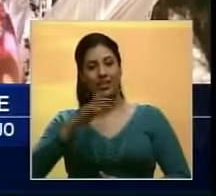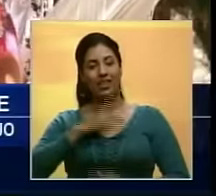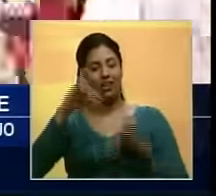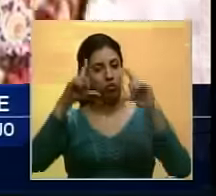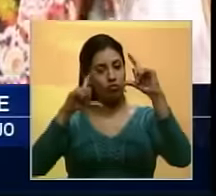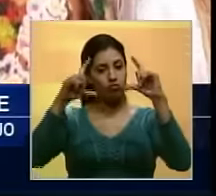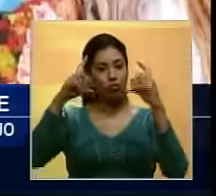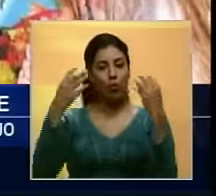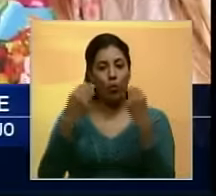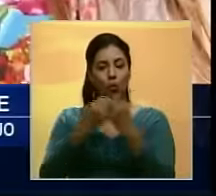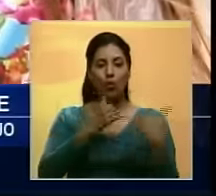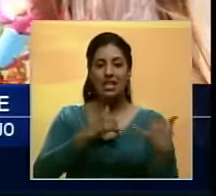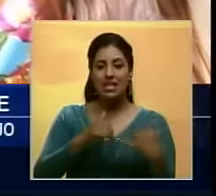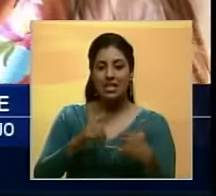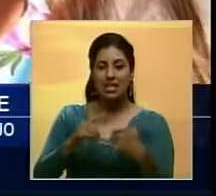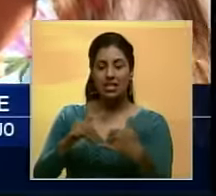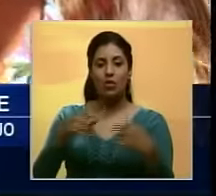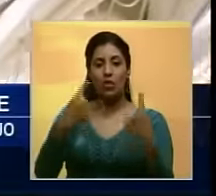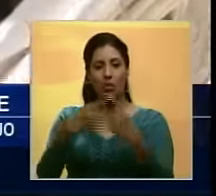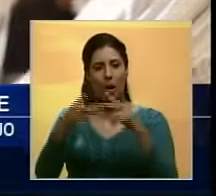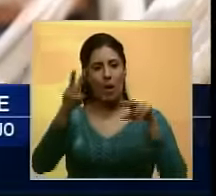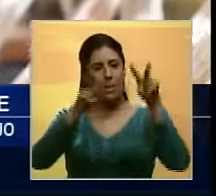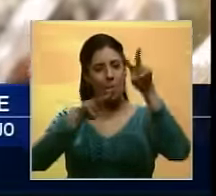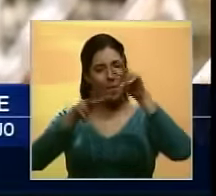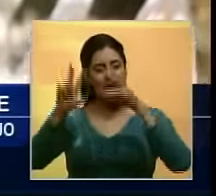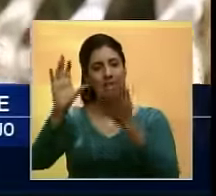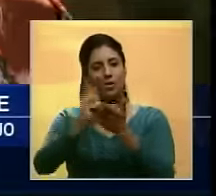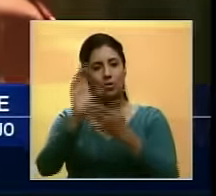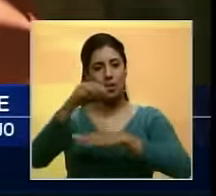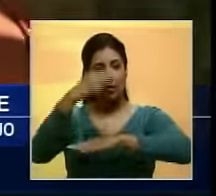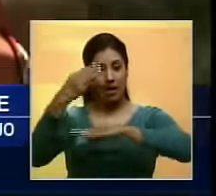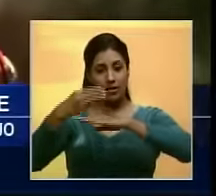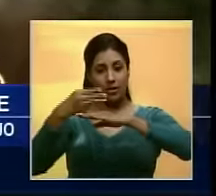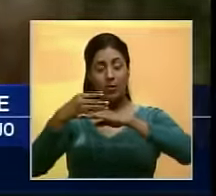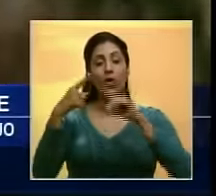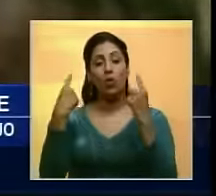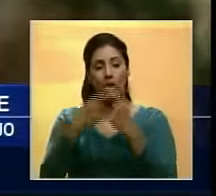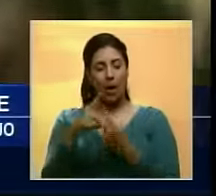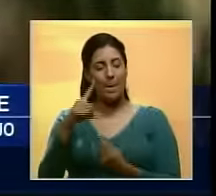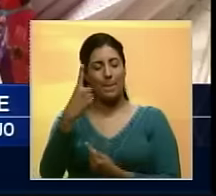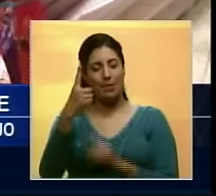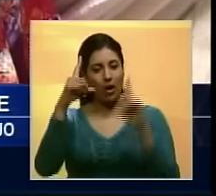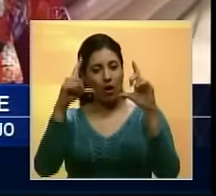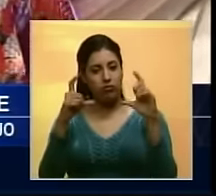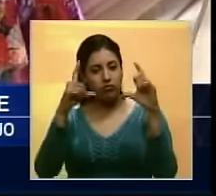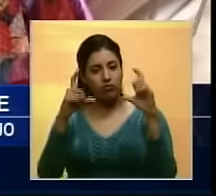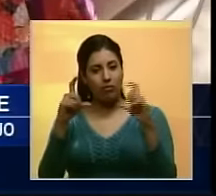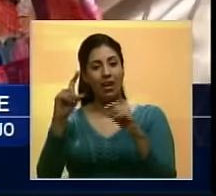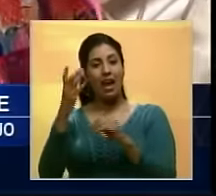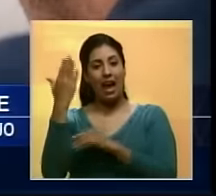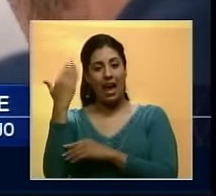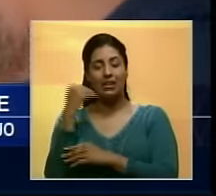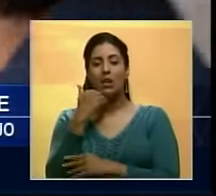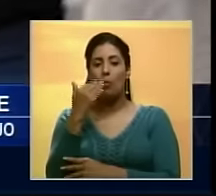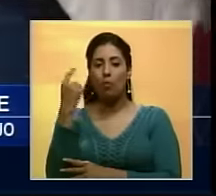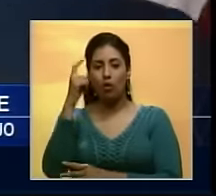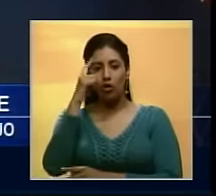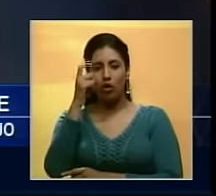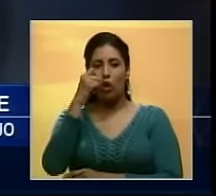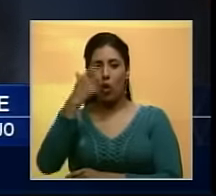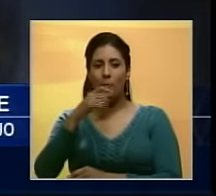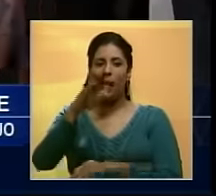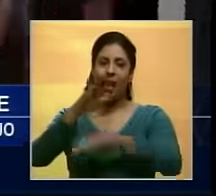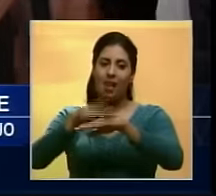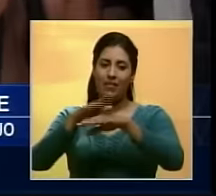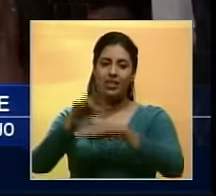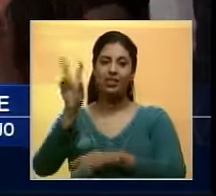fotografiada junto a su hijo en un día de paseo por la ciudad de Miami Estas son las primeras fotografías desde que hace pocos días Marc Anthony